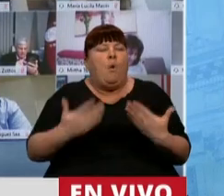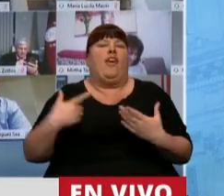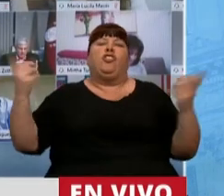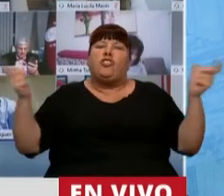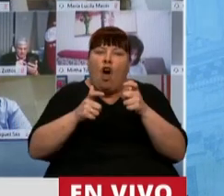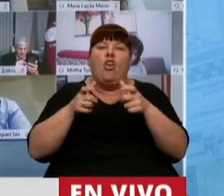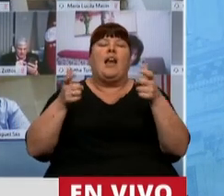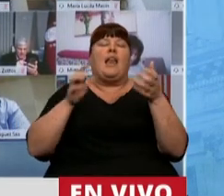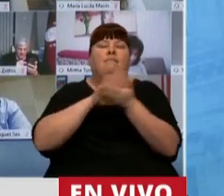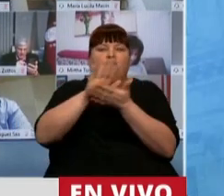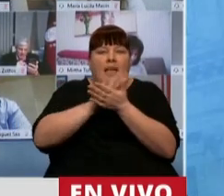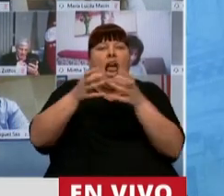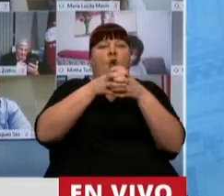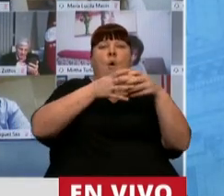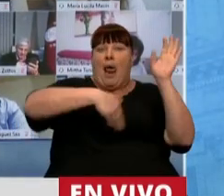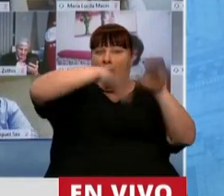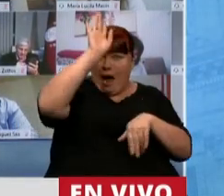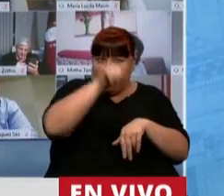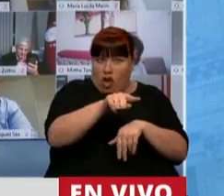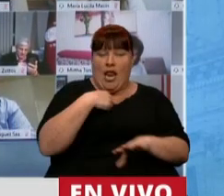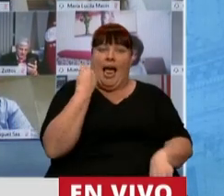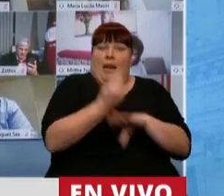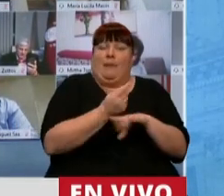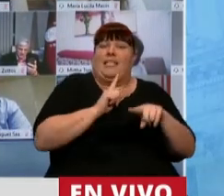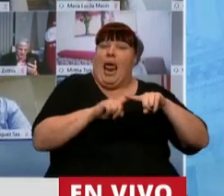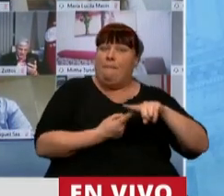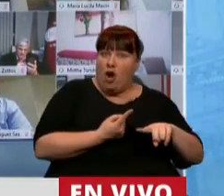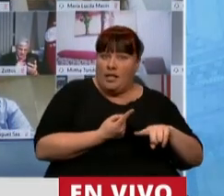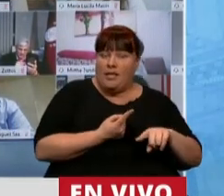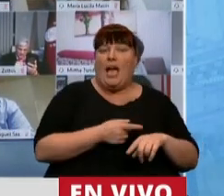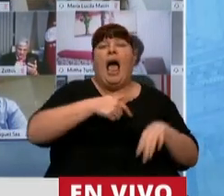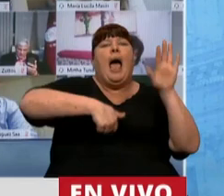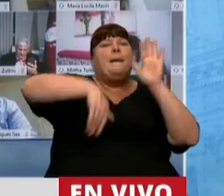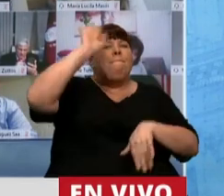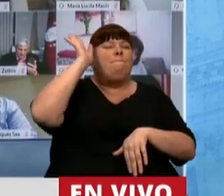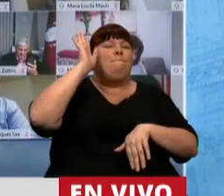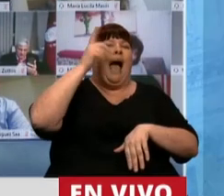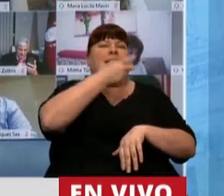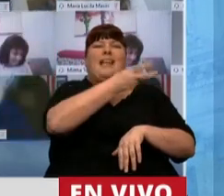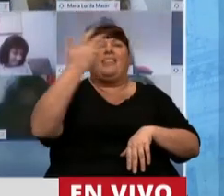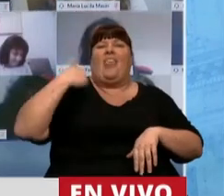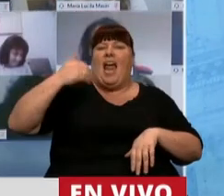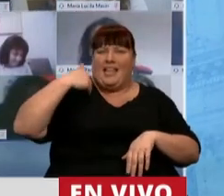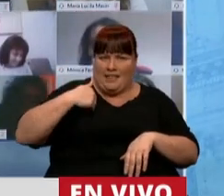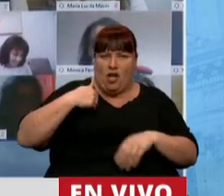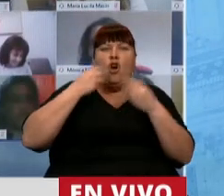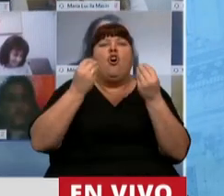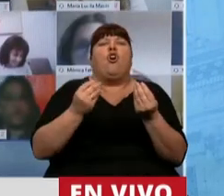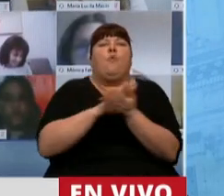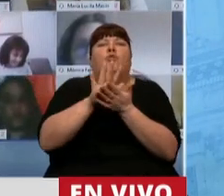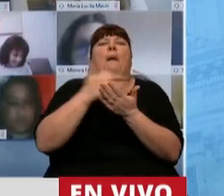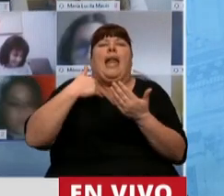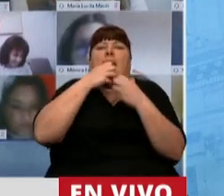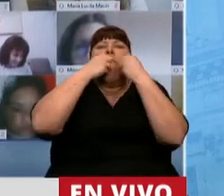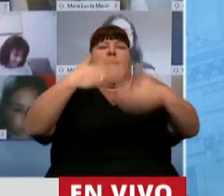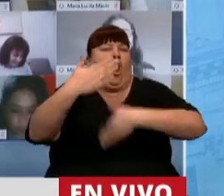que tengamos de dialogar, las fuerzas mayoritarias que representamos políticamente a la mayor cantidad de argentinos de cómo sacar este